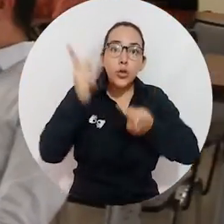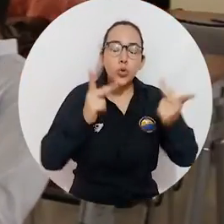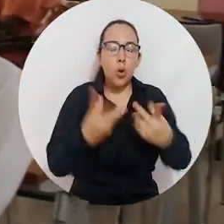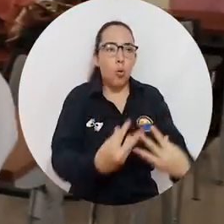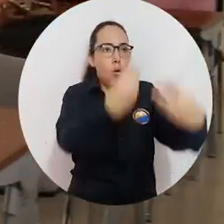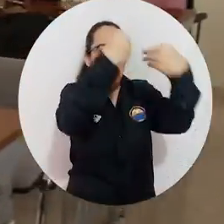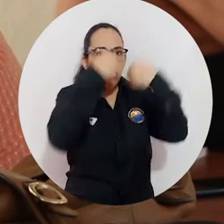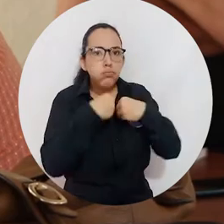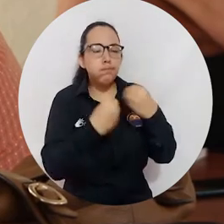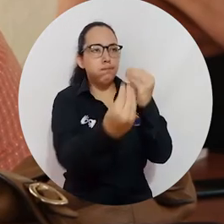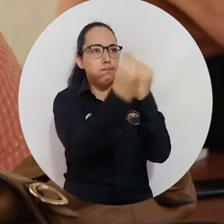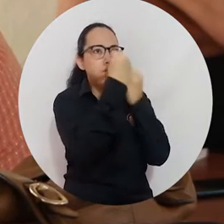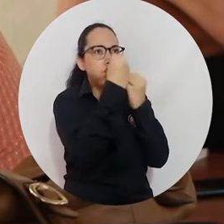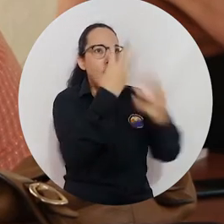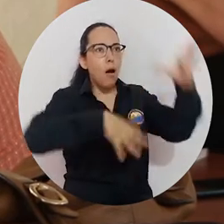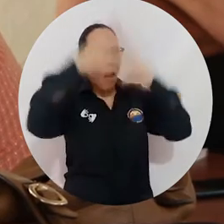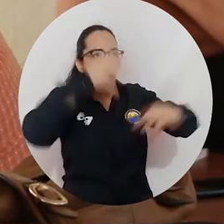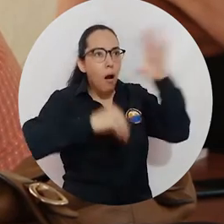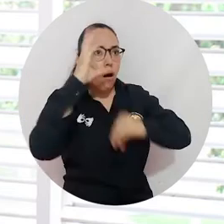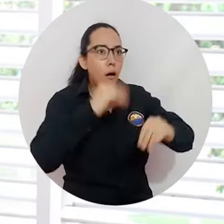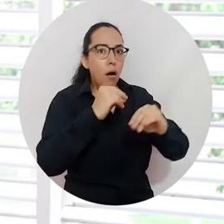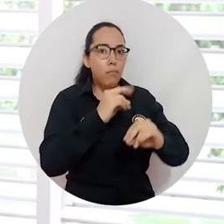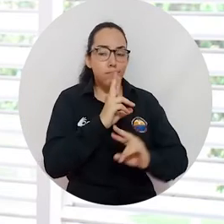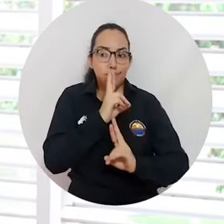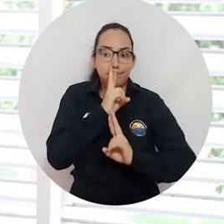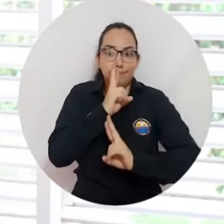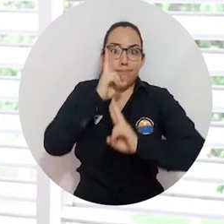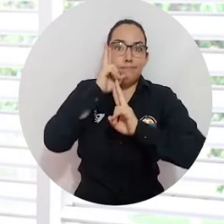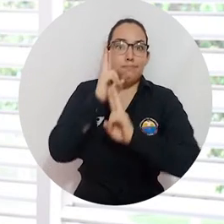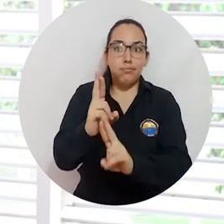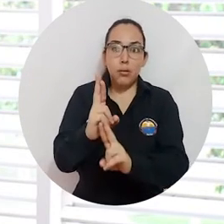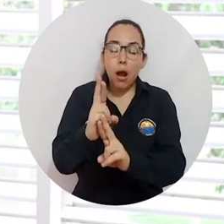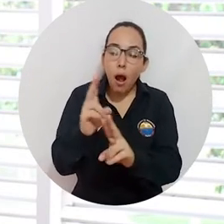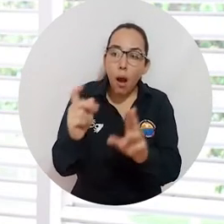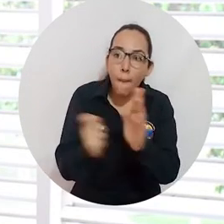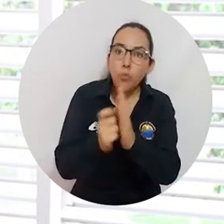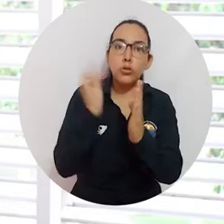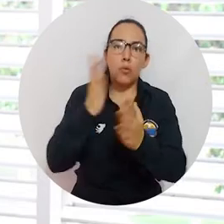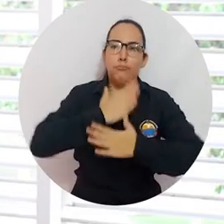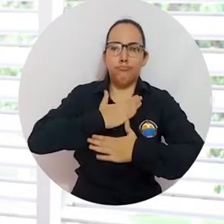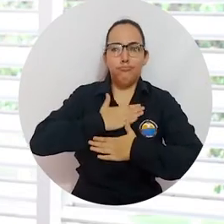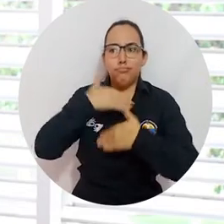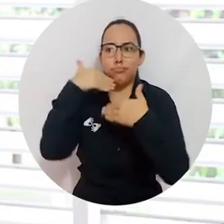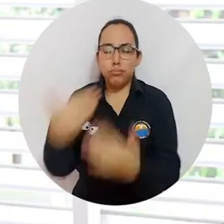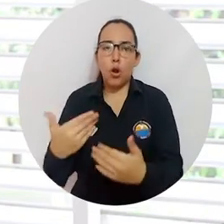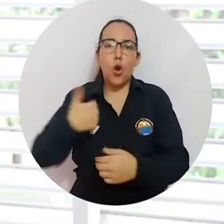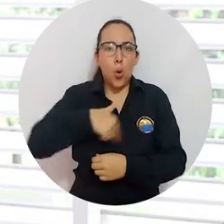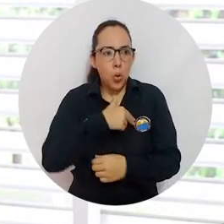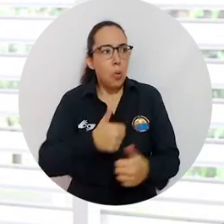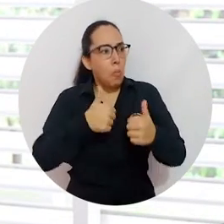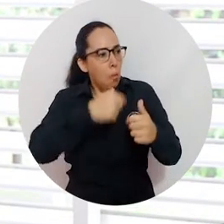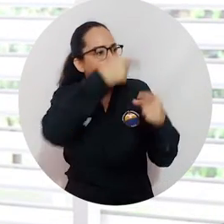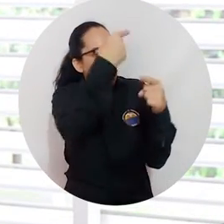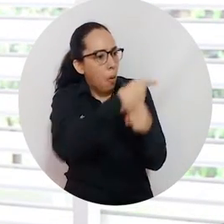de un enriquecimiento constante, de un aprendizaje y el resultado es que en su momento dado nos han felicitado debido